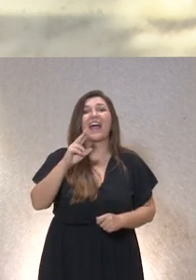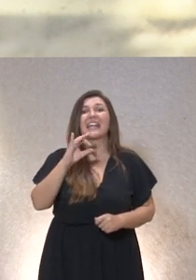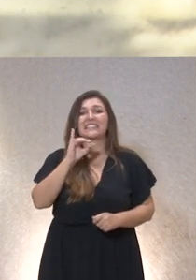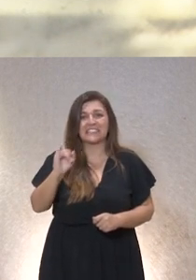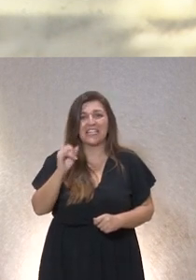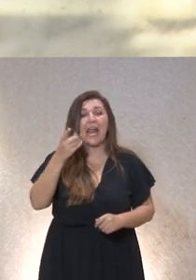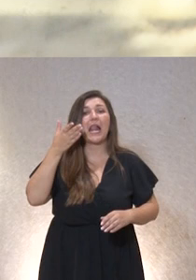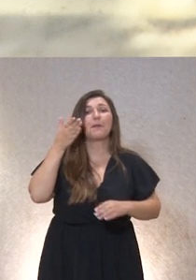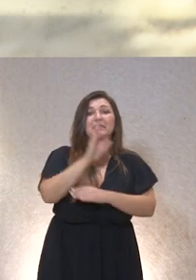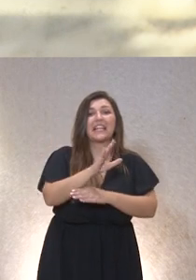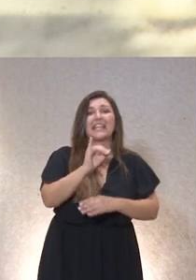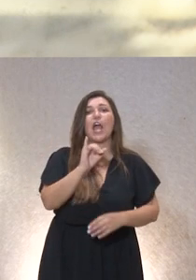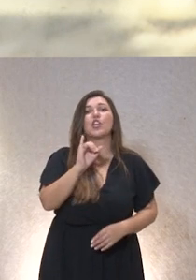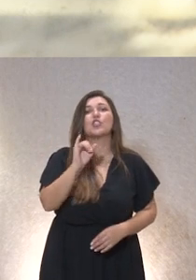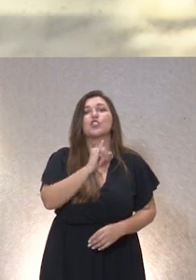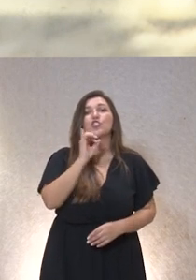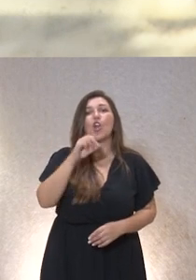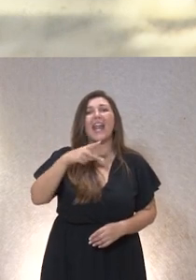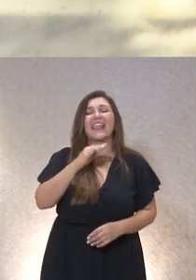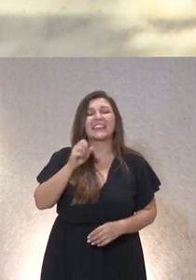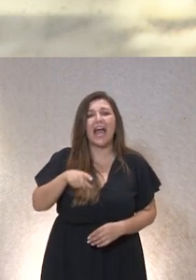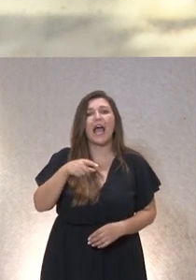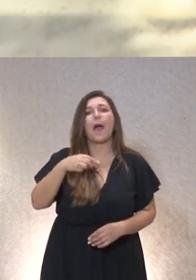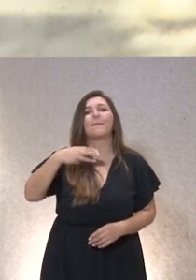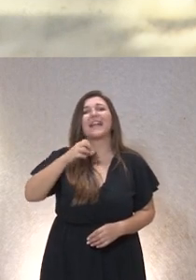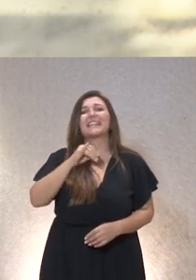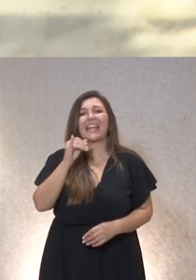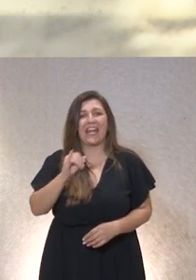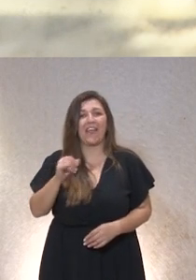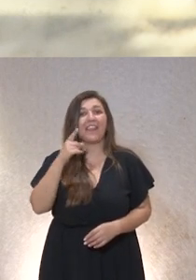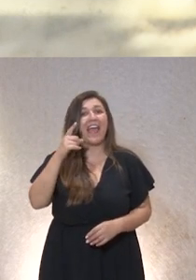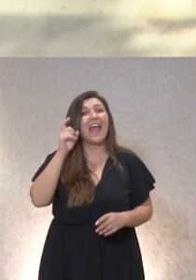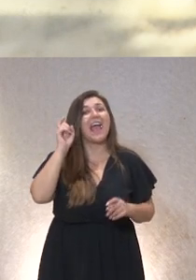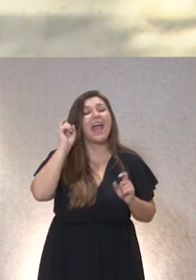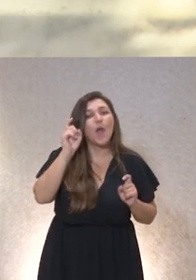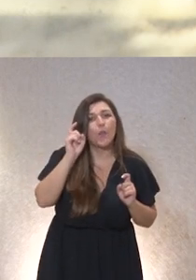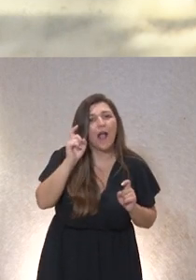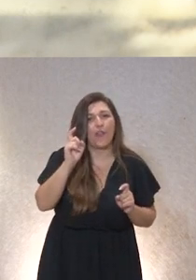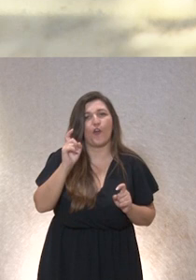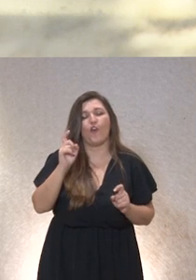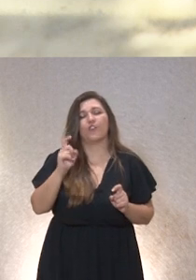Jonathan Martínez que es educador de Adansi y ha participado en el pilotaje de la reducción de restricciones